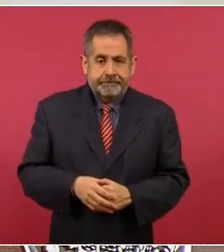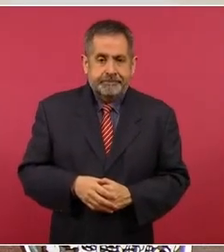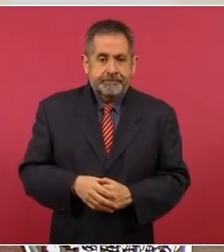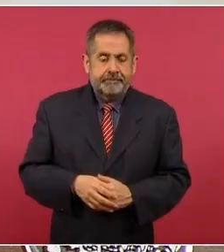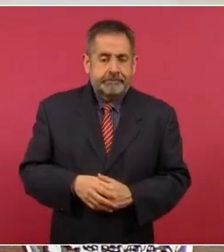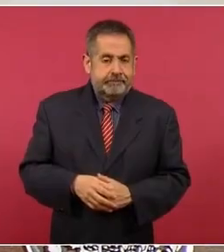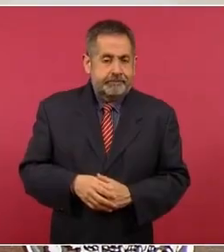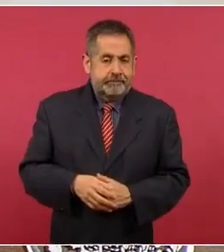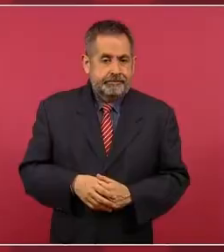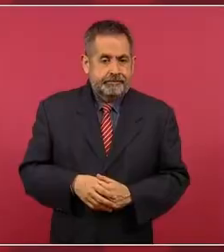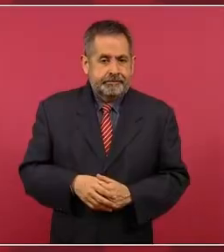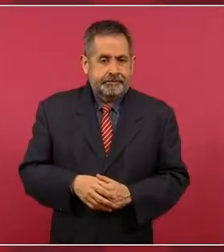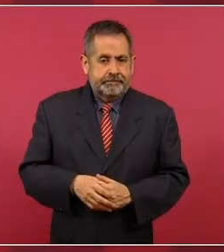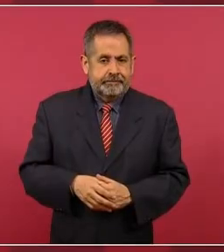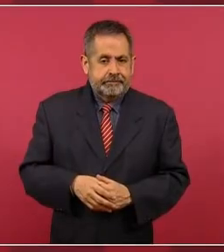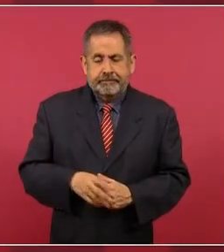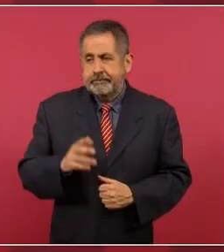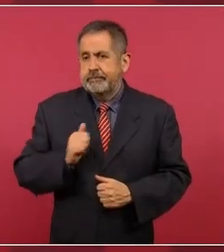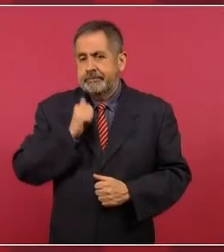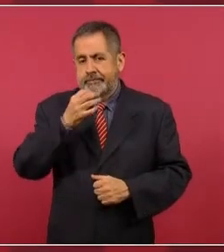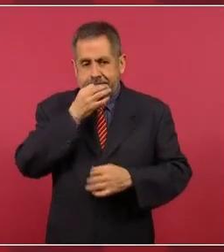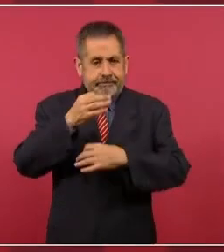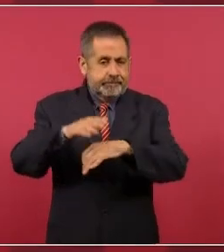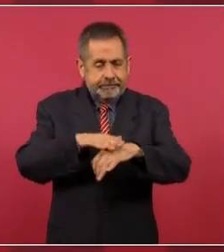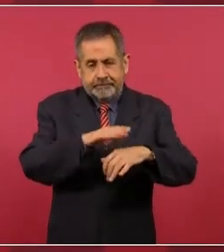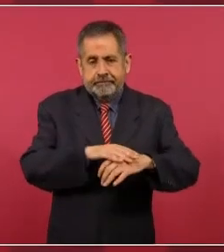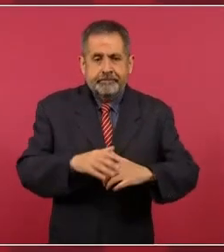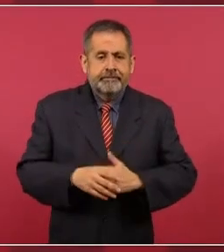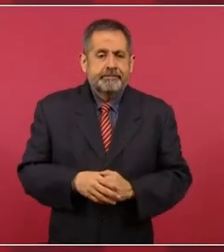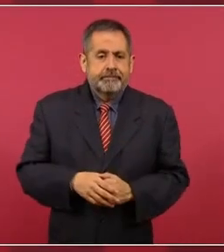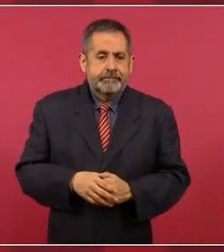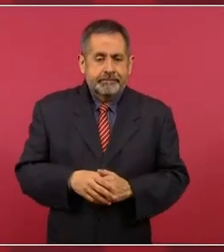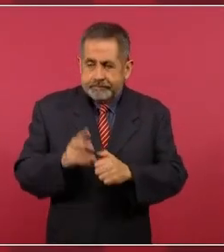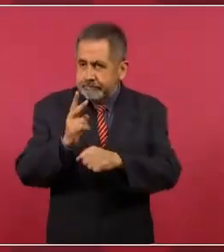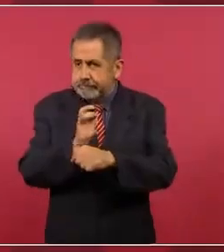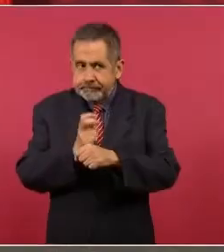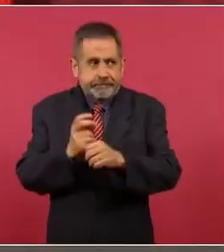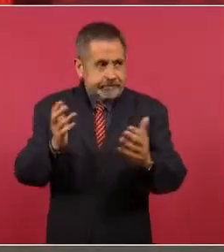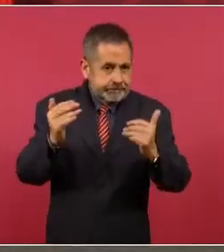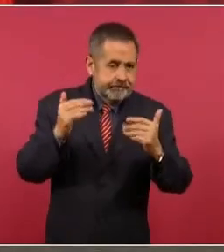Y aprovecho para invitarlos.